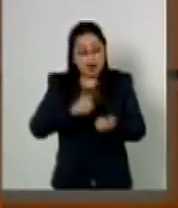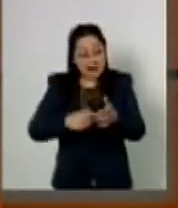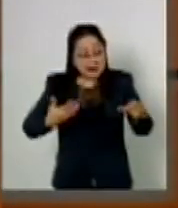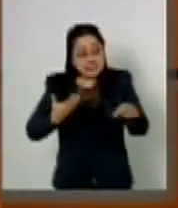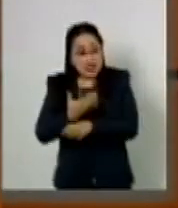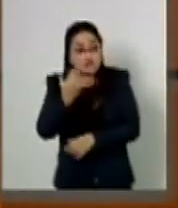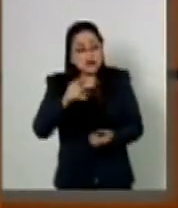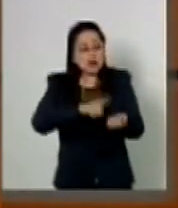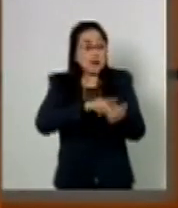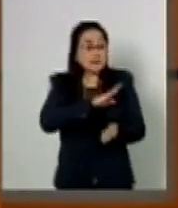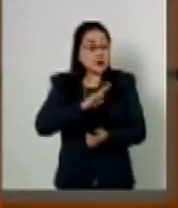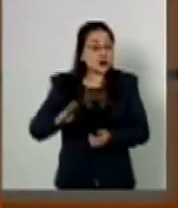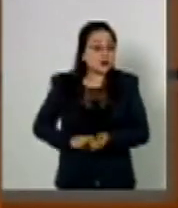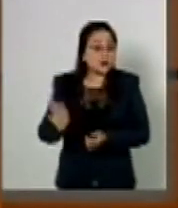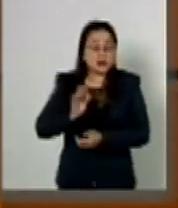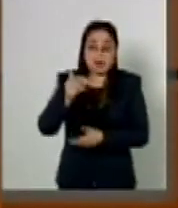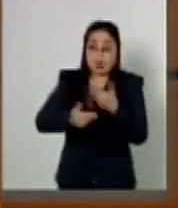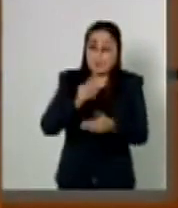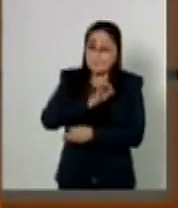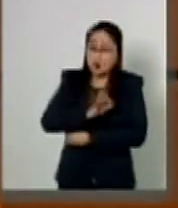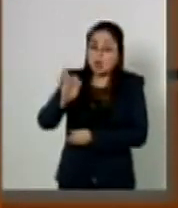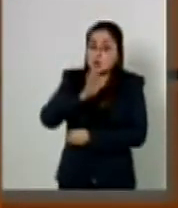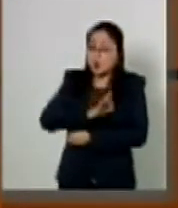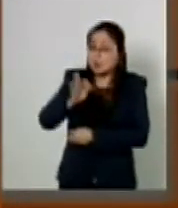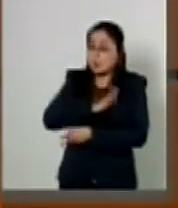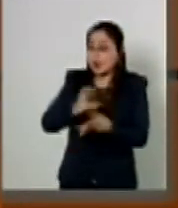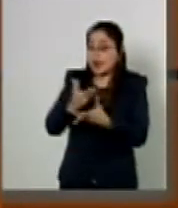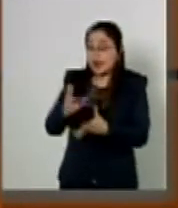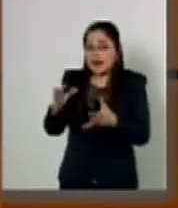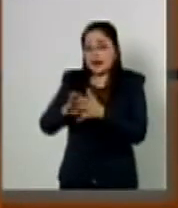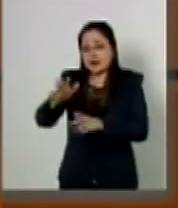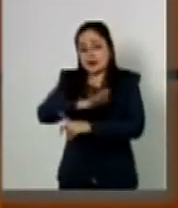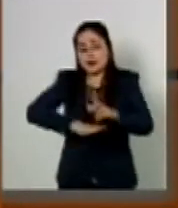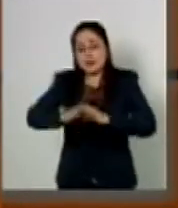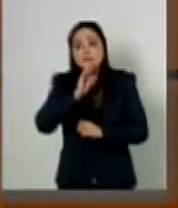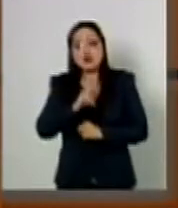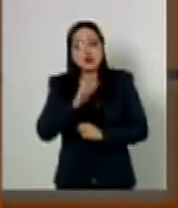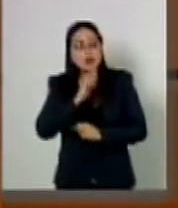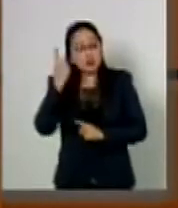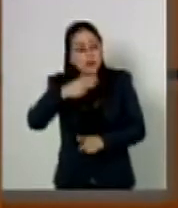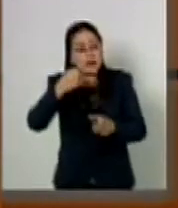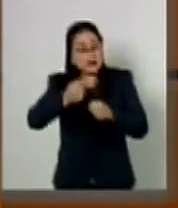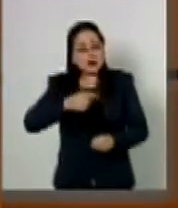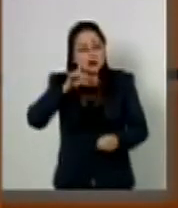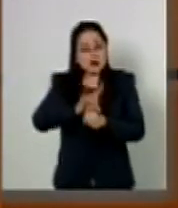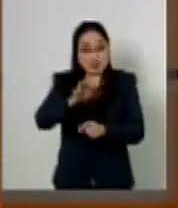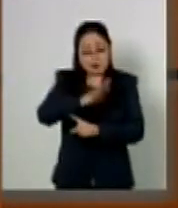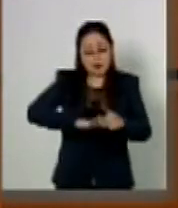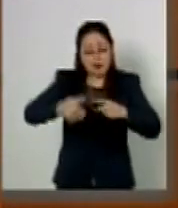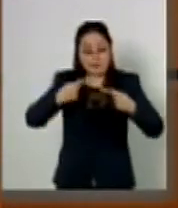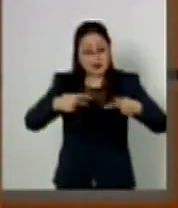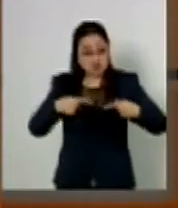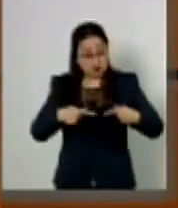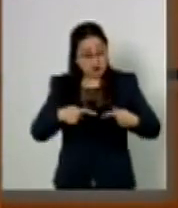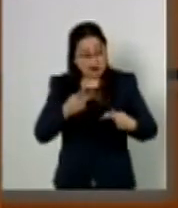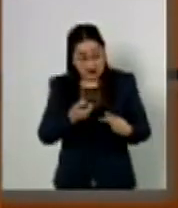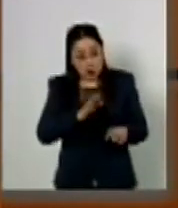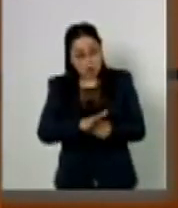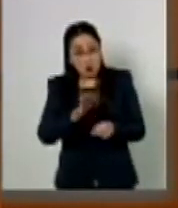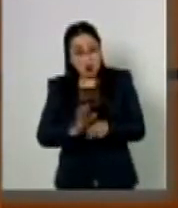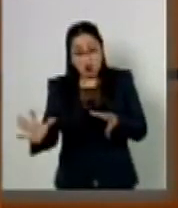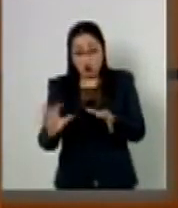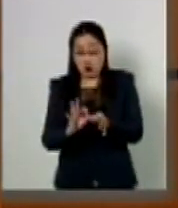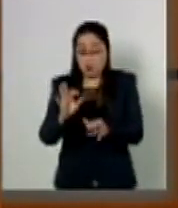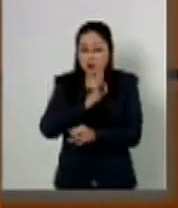municipios recuperen su capacidad de brindar las condiciones mínimas de seguridad para la población, podrá entonces